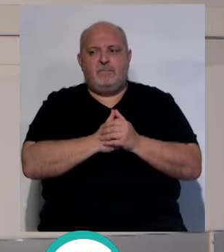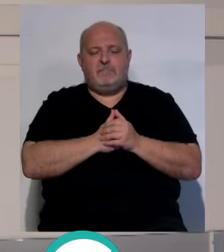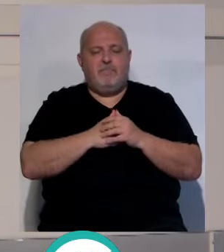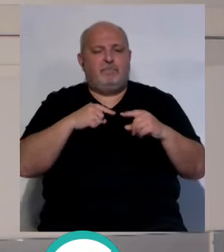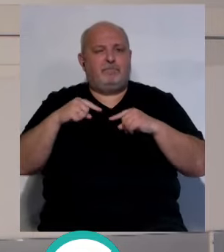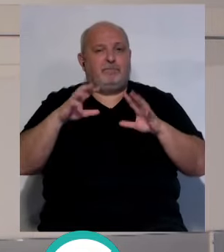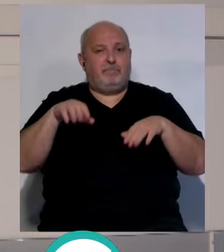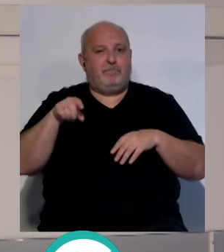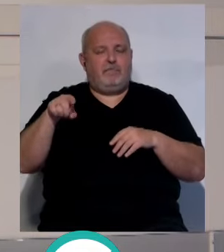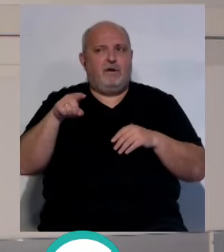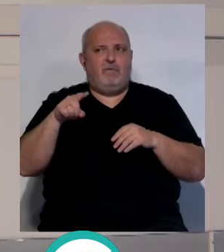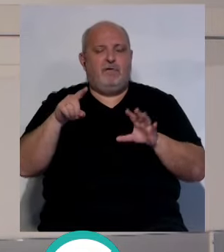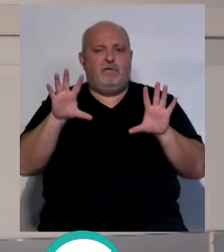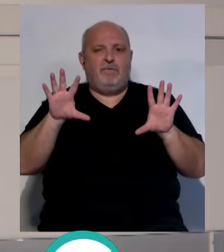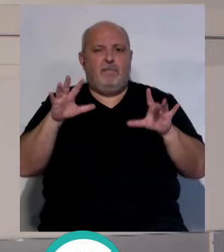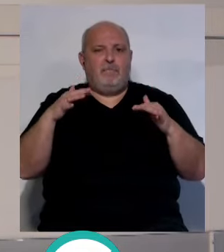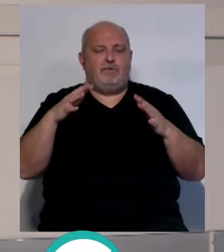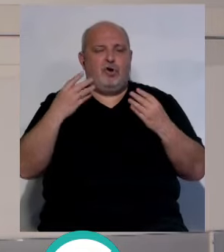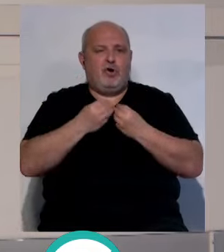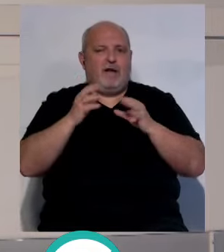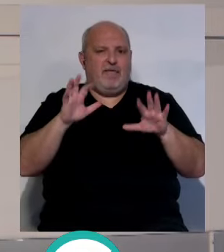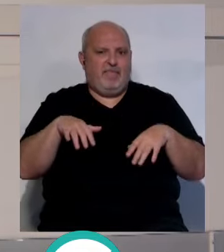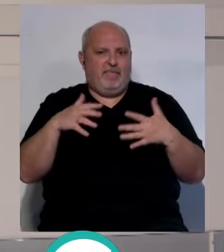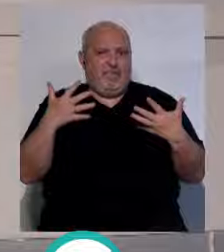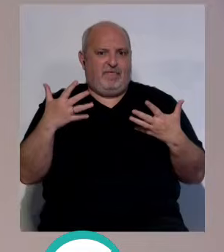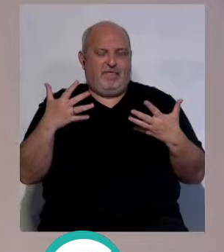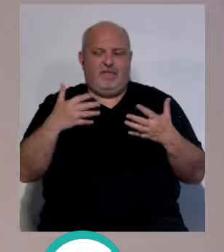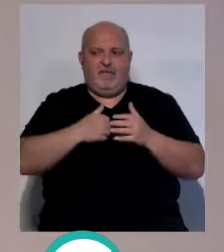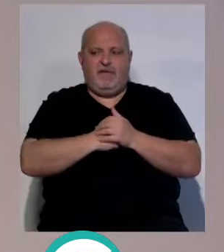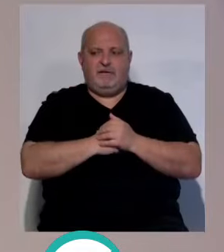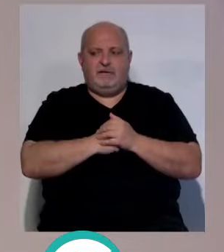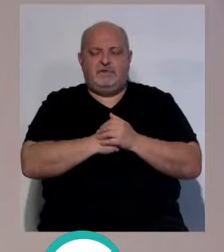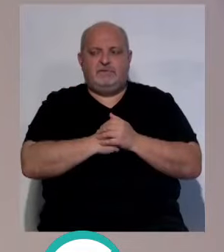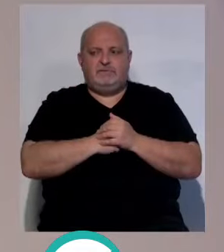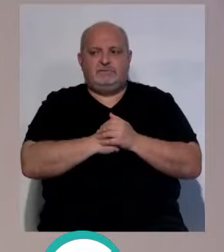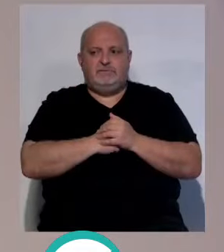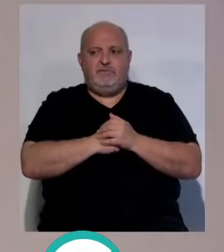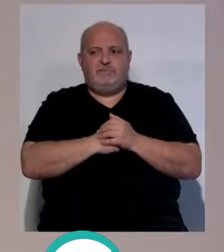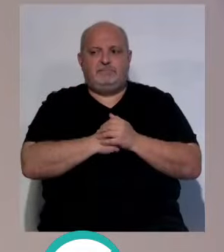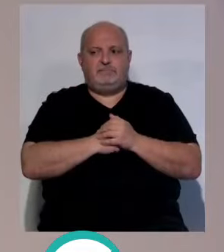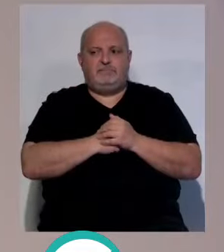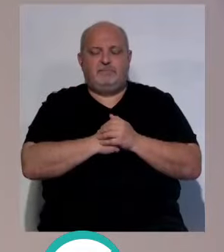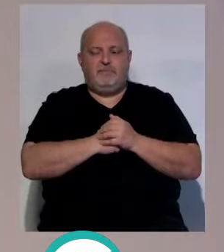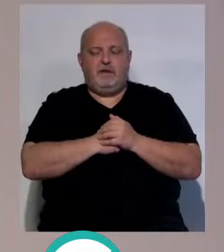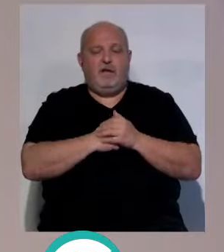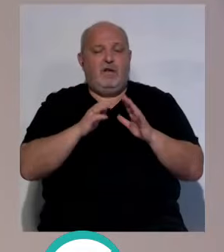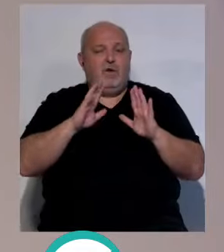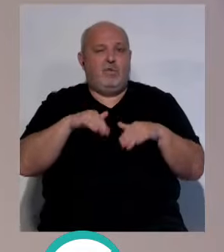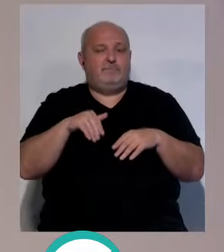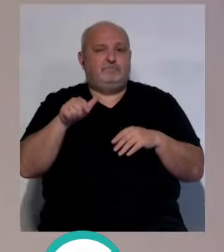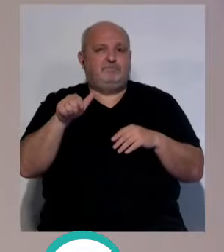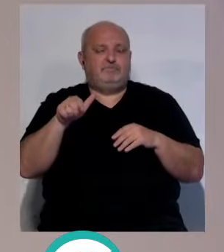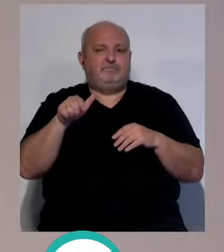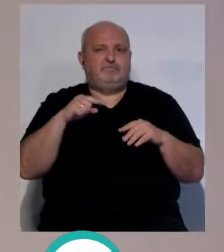Pelegrino, por cierto, que lleva 10 partidos con el Cádiz. Bueno, eso es... Hombre, últimamente